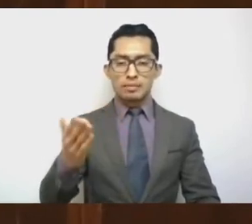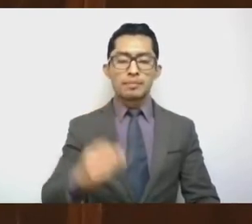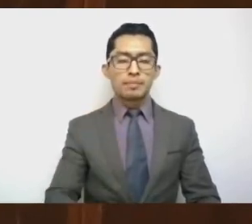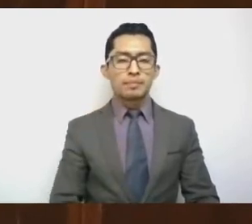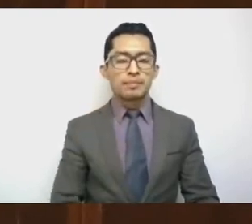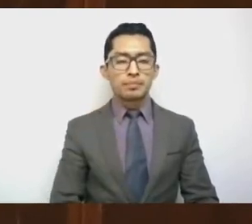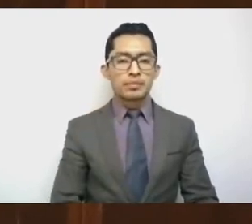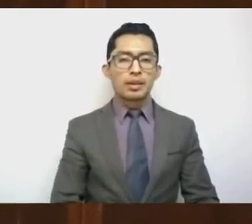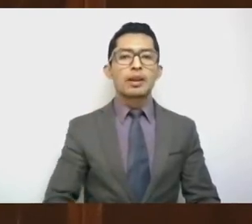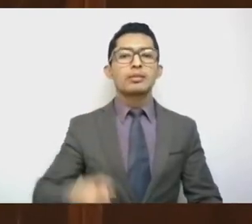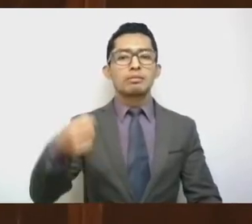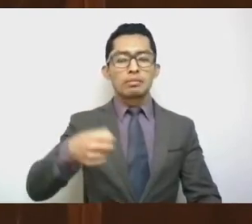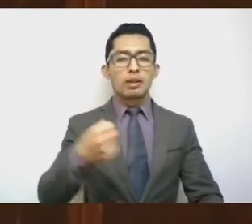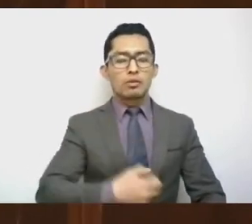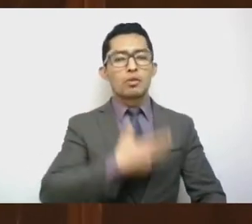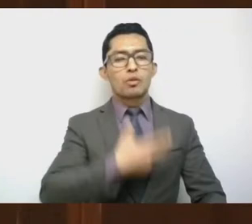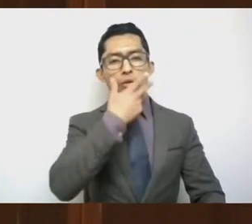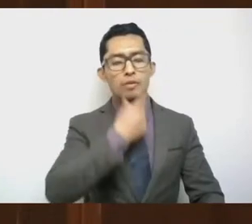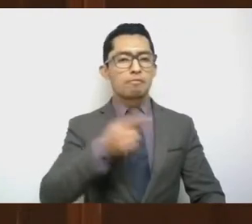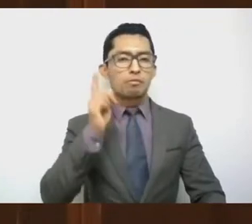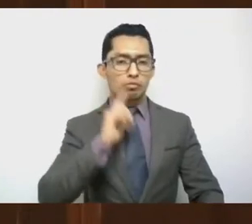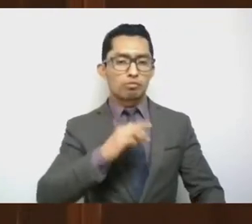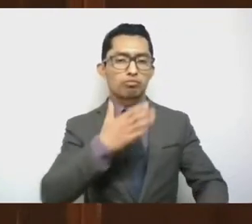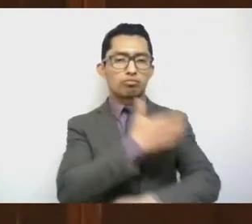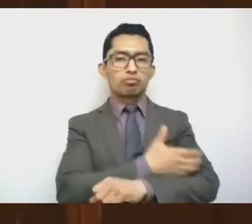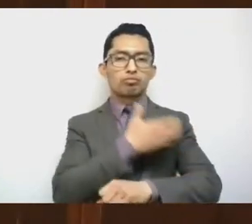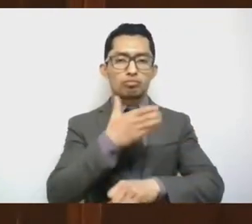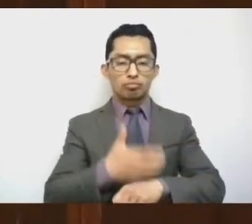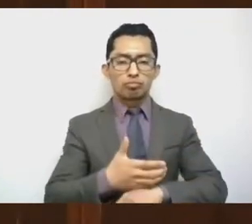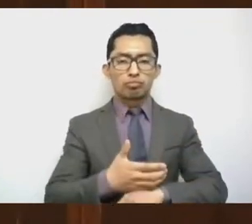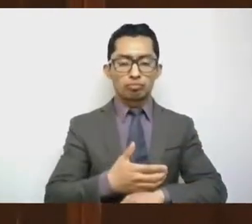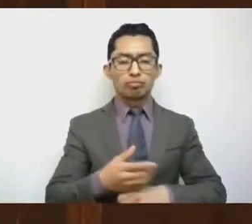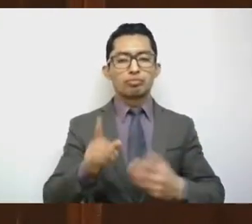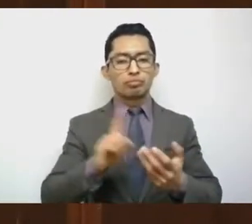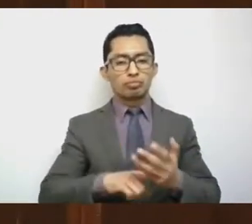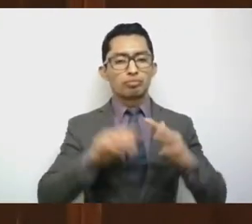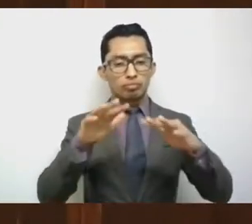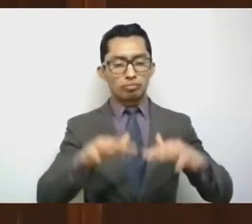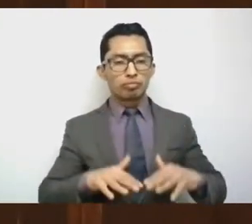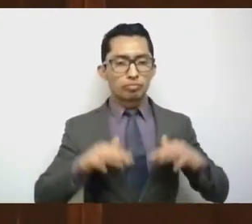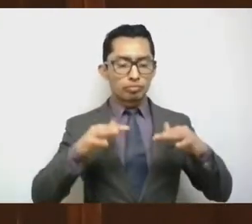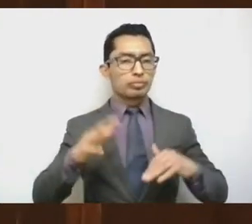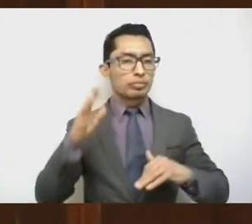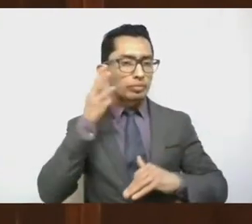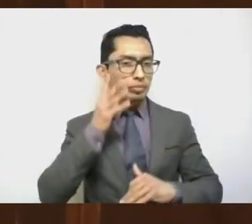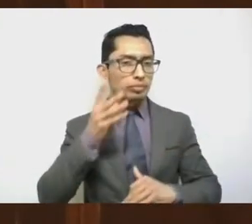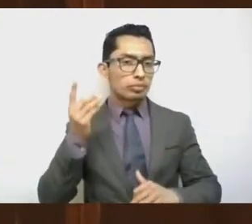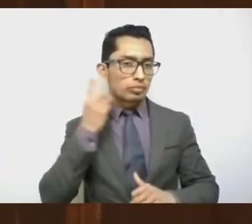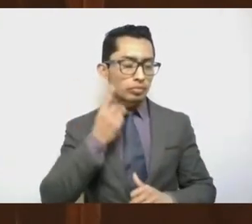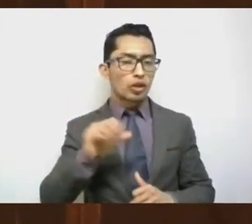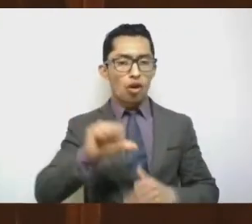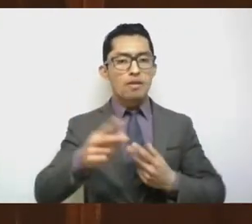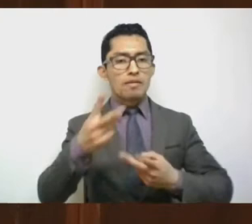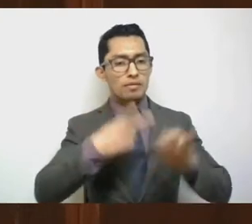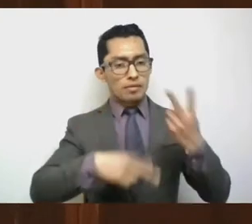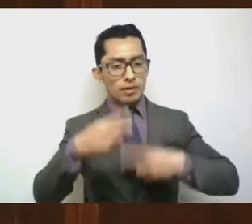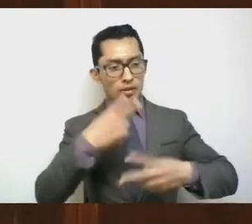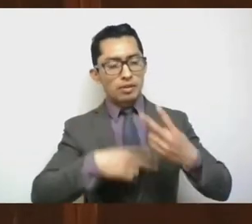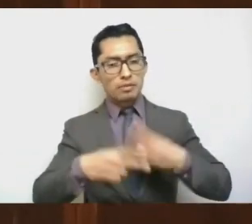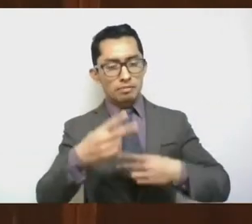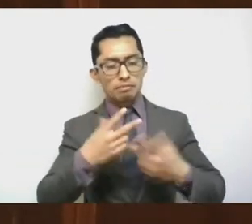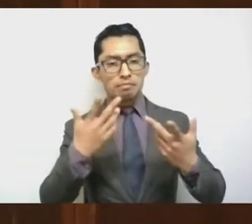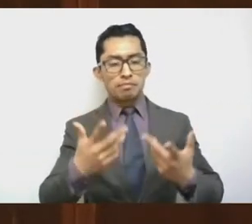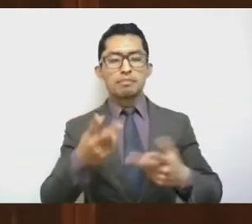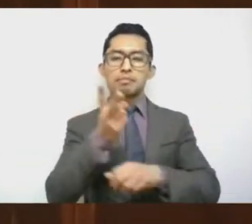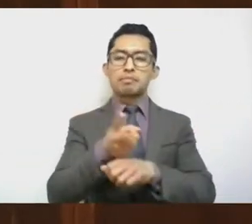a mis compañeras y compañeros de esta legislatura, a quienes hoy nos acompañan, invitados